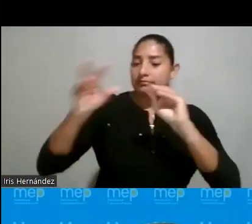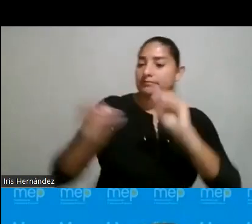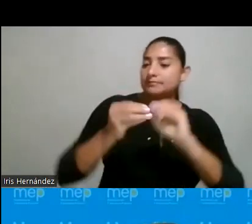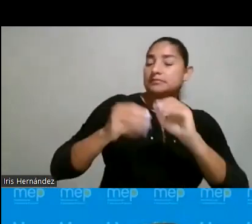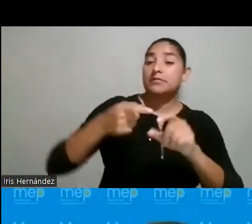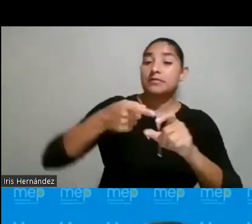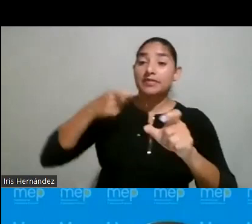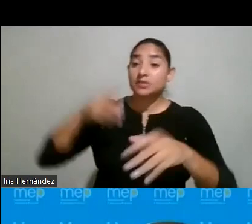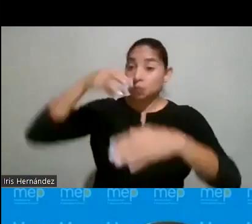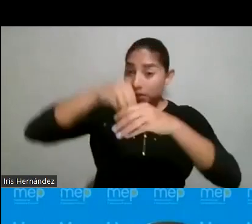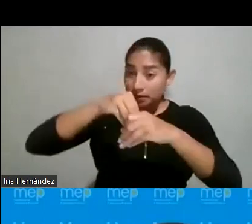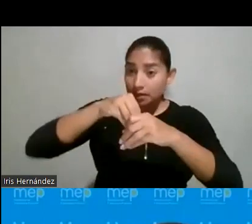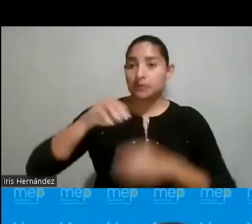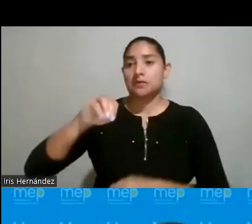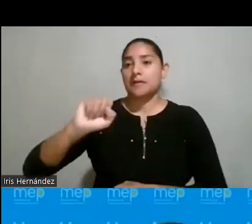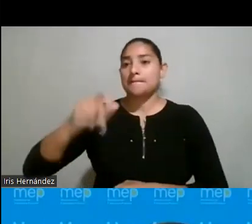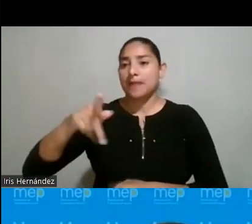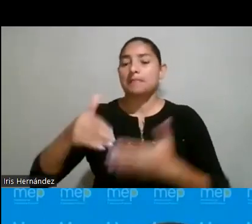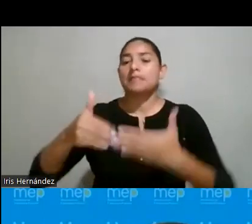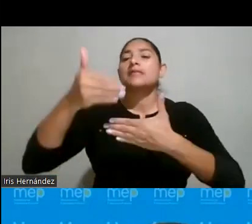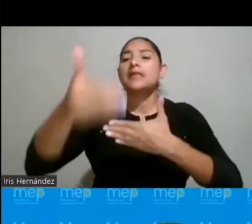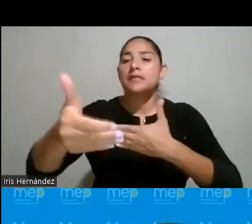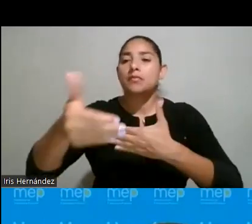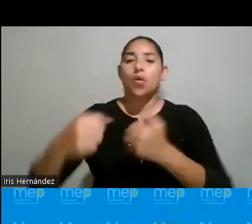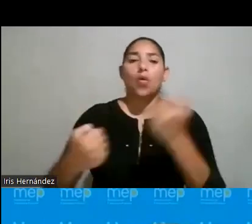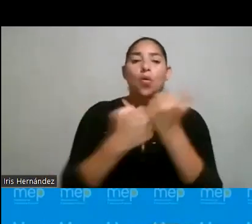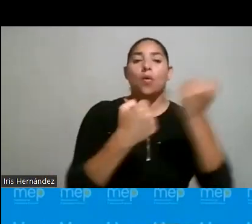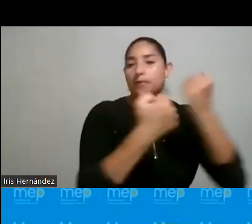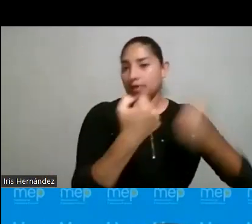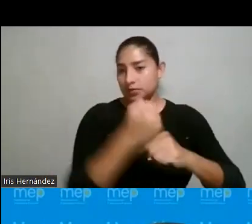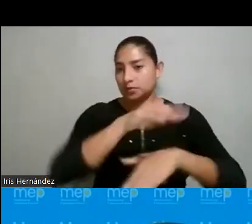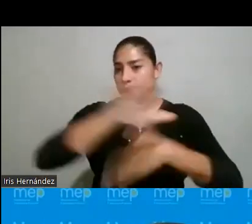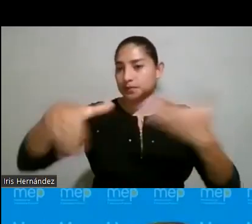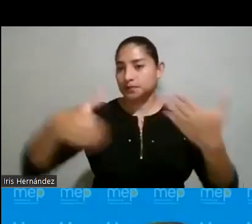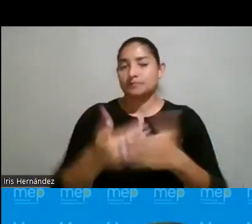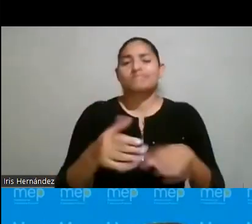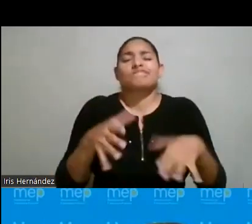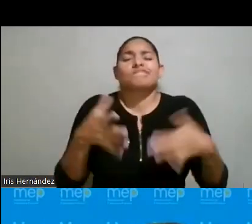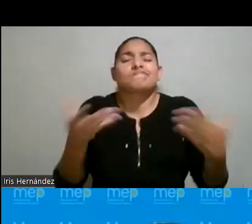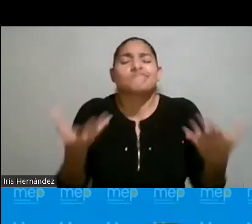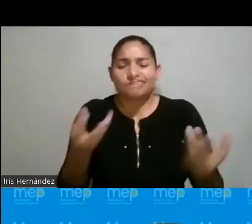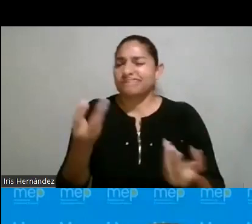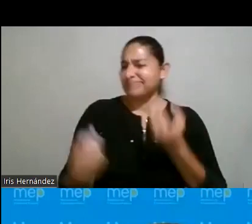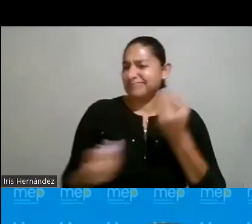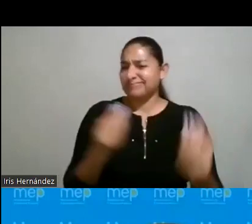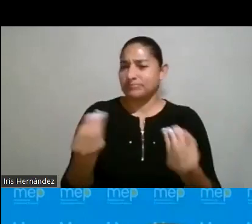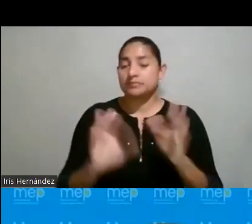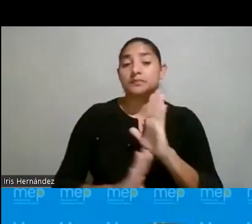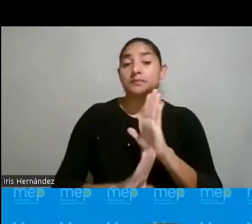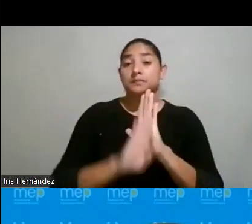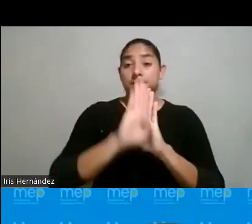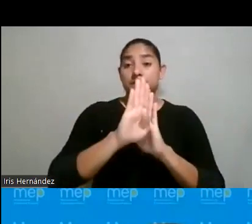interno de MED, pero vamos a ver más adelante también la parte de cooperación. ¿Cómo se trabaja? Bueno, se ha venido desarrollando